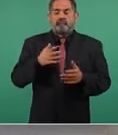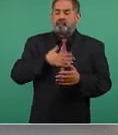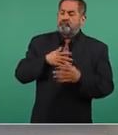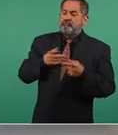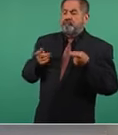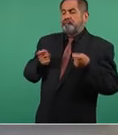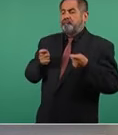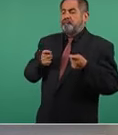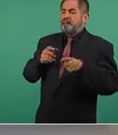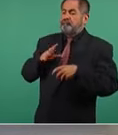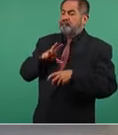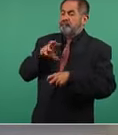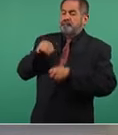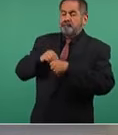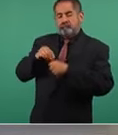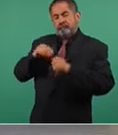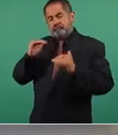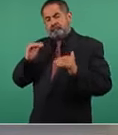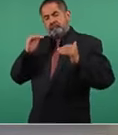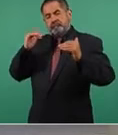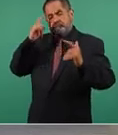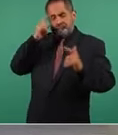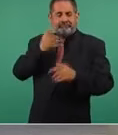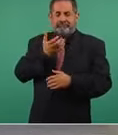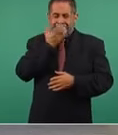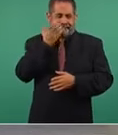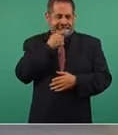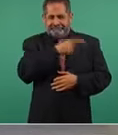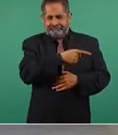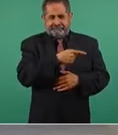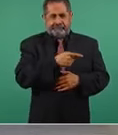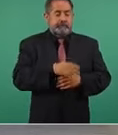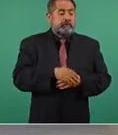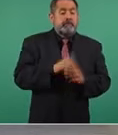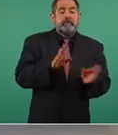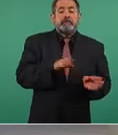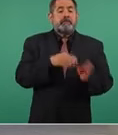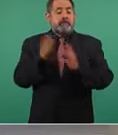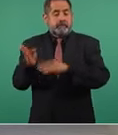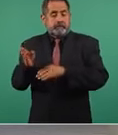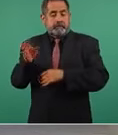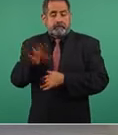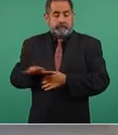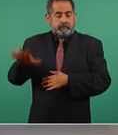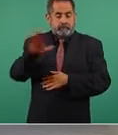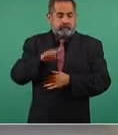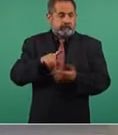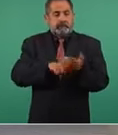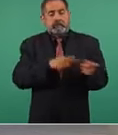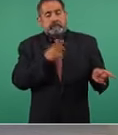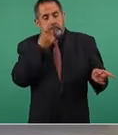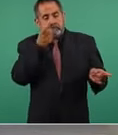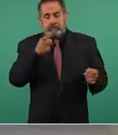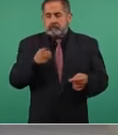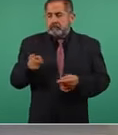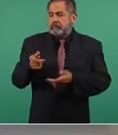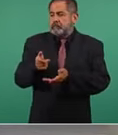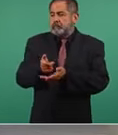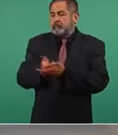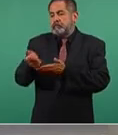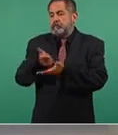en el conservadurismo. Y acá los que reciben subsidios.